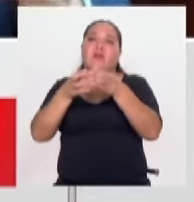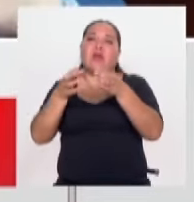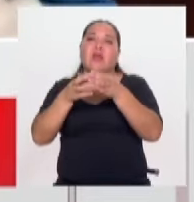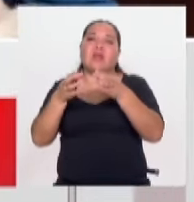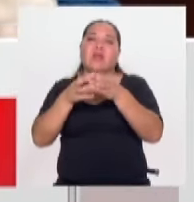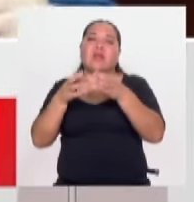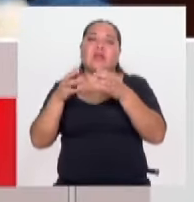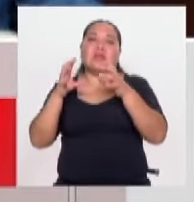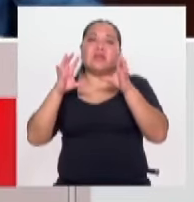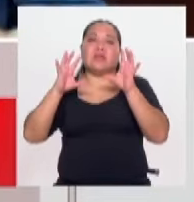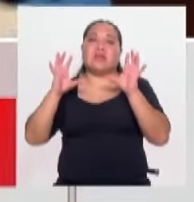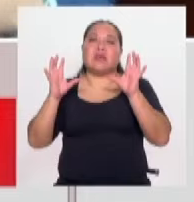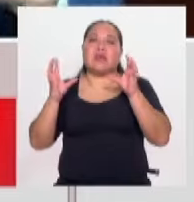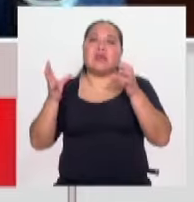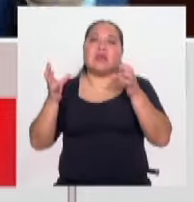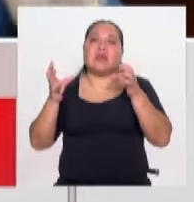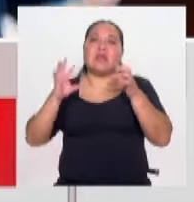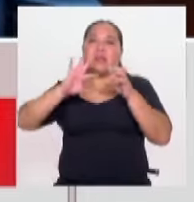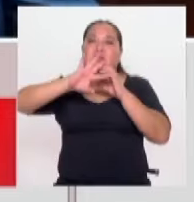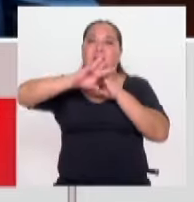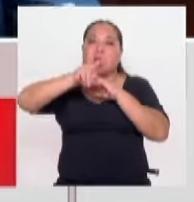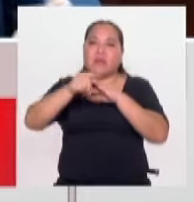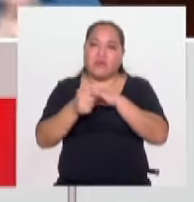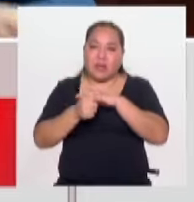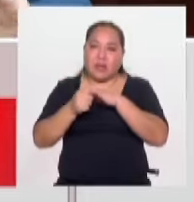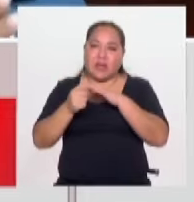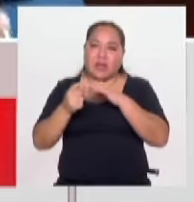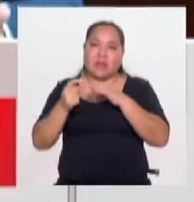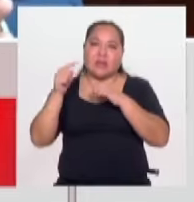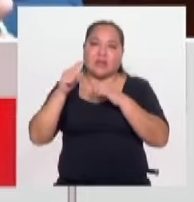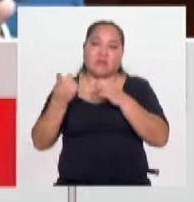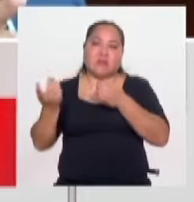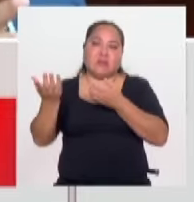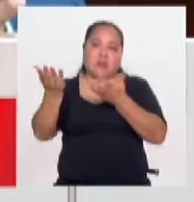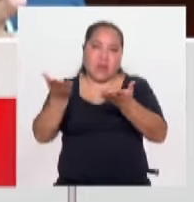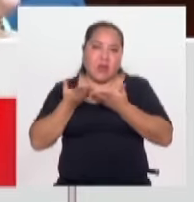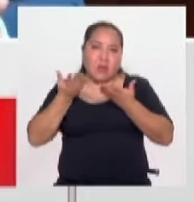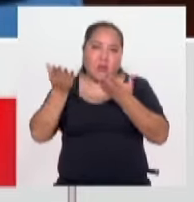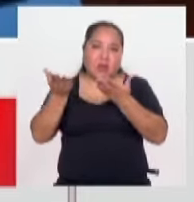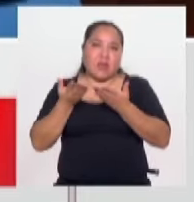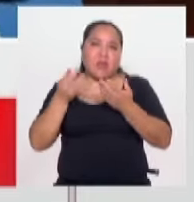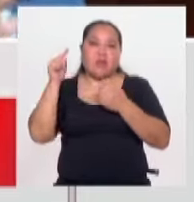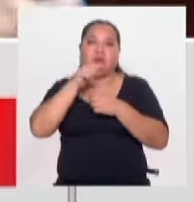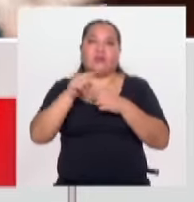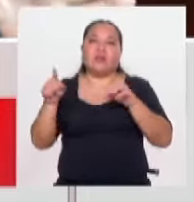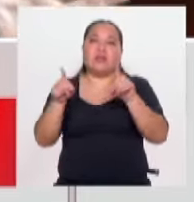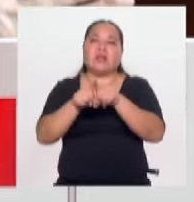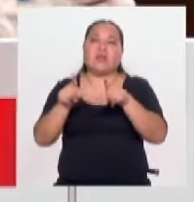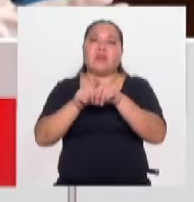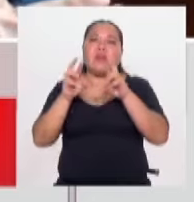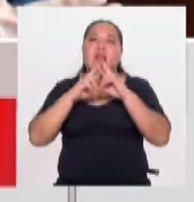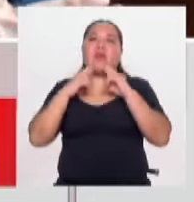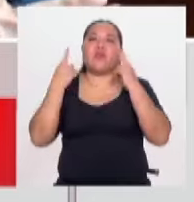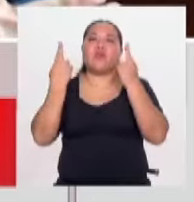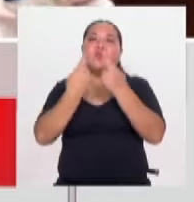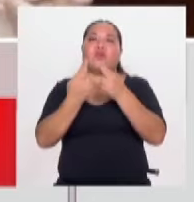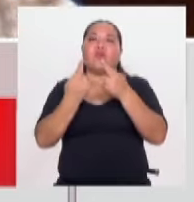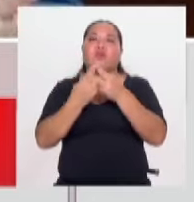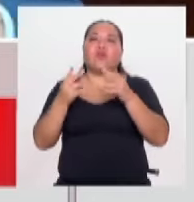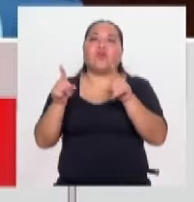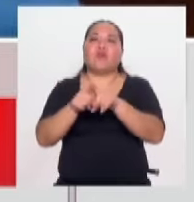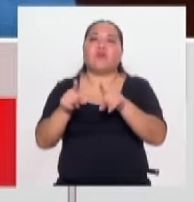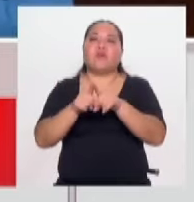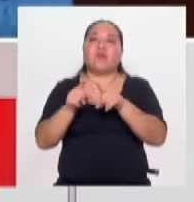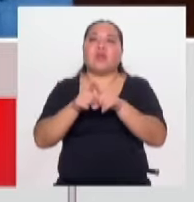podrían o deberían ser invitados. Y agrego algo más, debería la reunión no solamente comprender a los